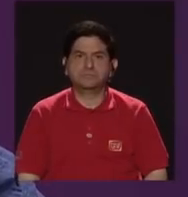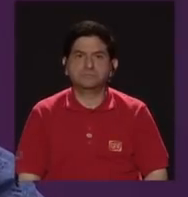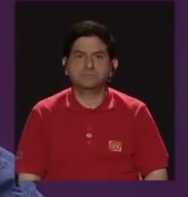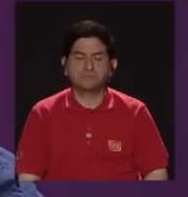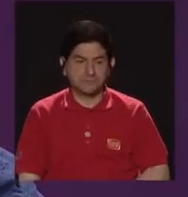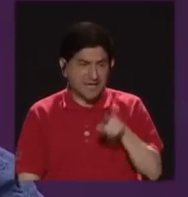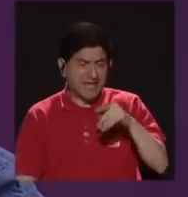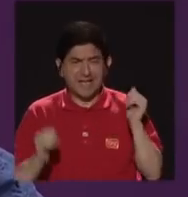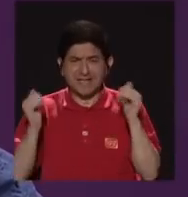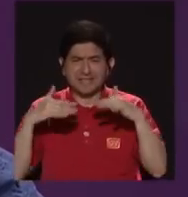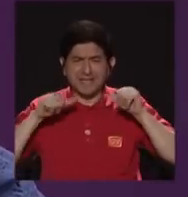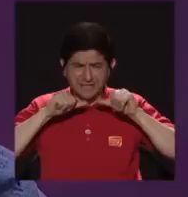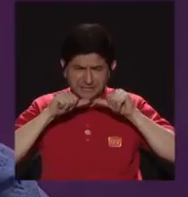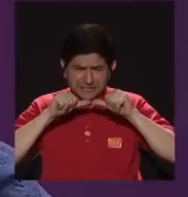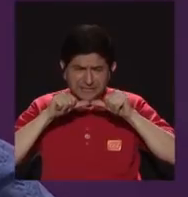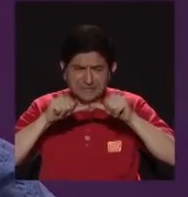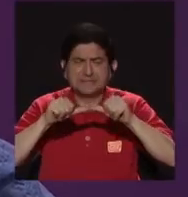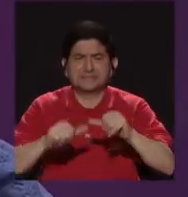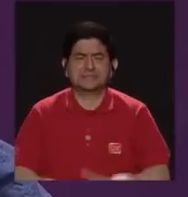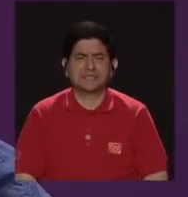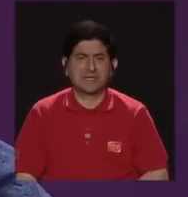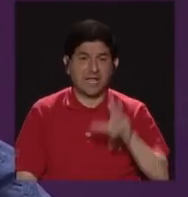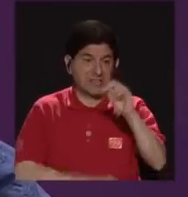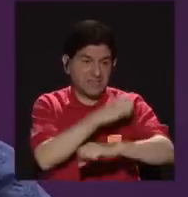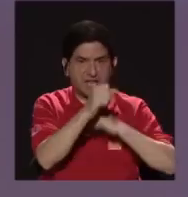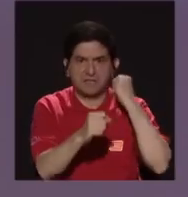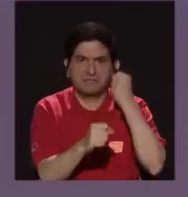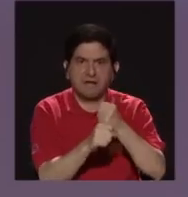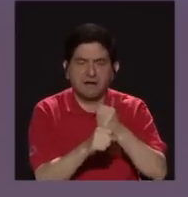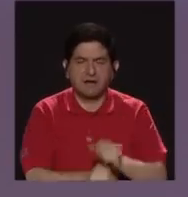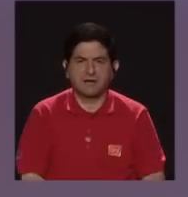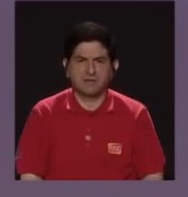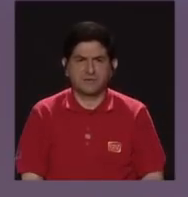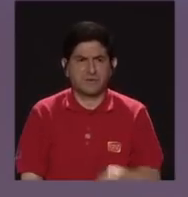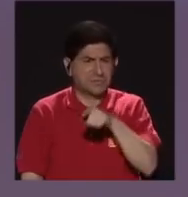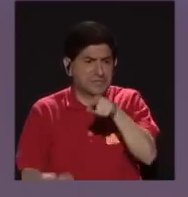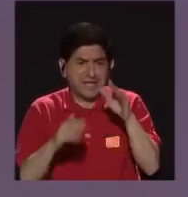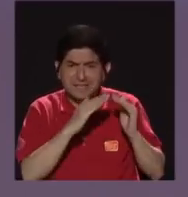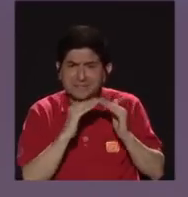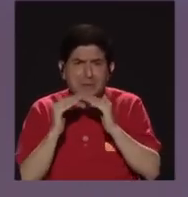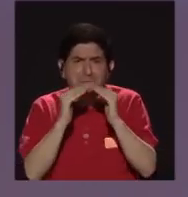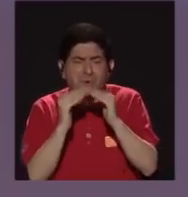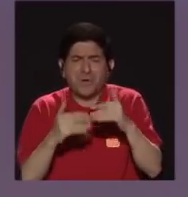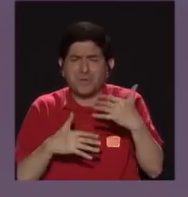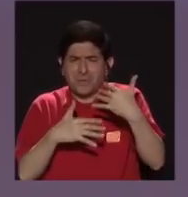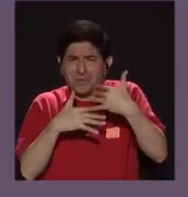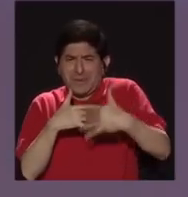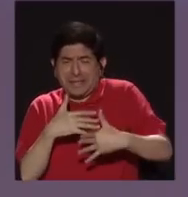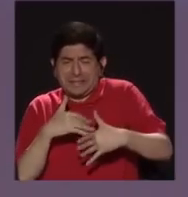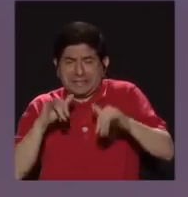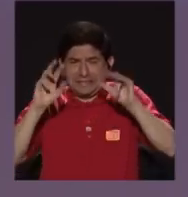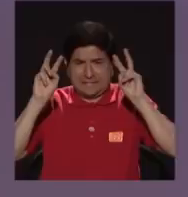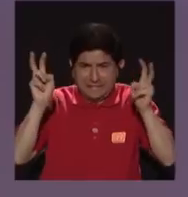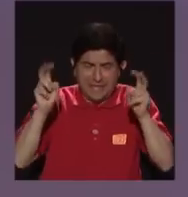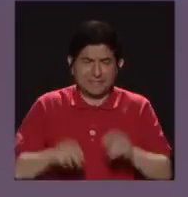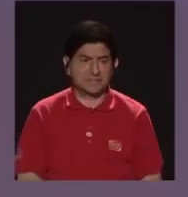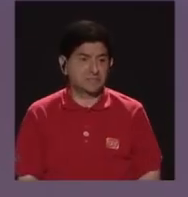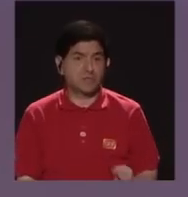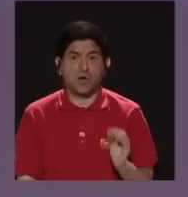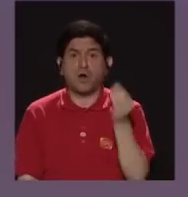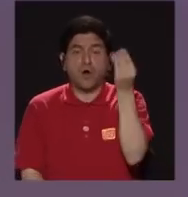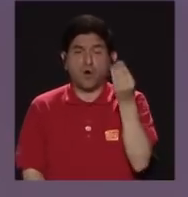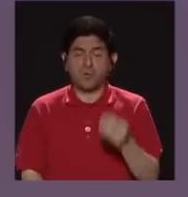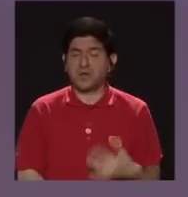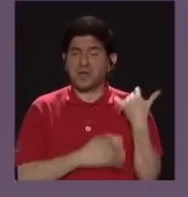esa guerra sostenida por tres décadas, te deja a un pueblo herido, te deja juventudes